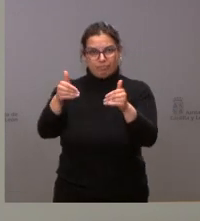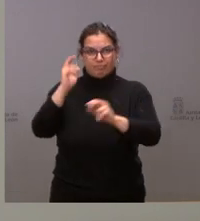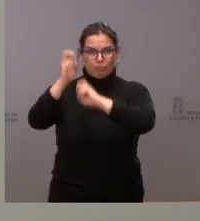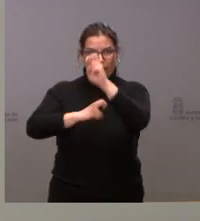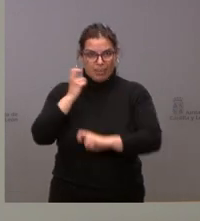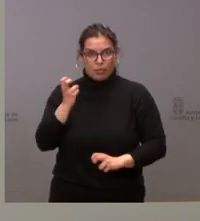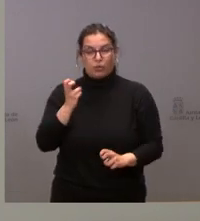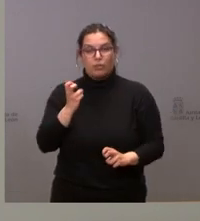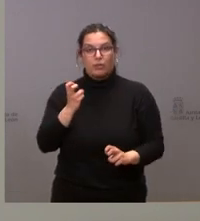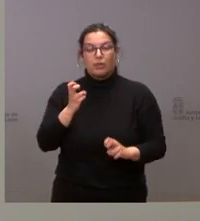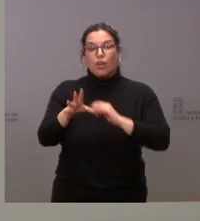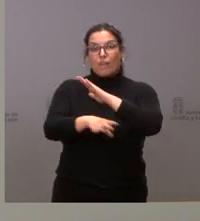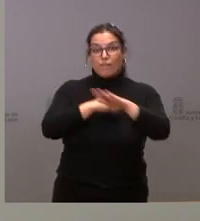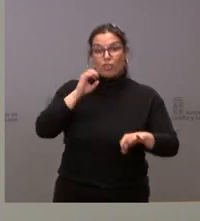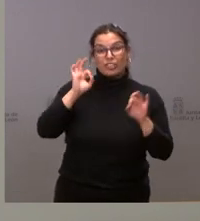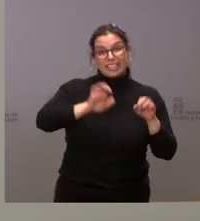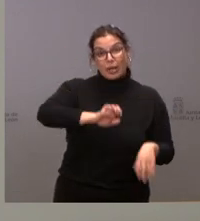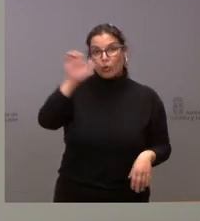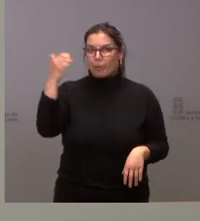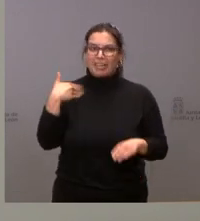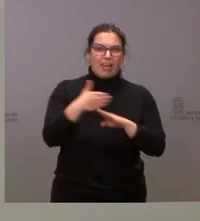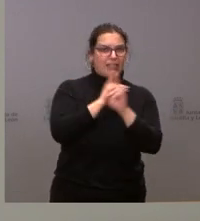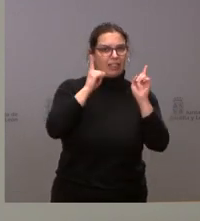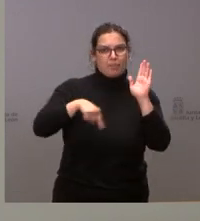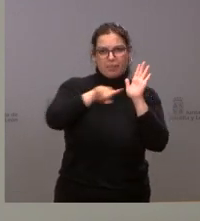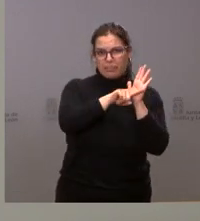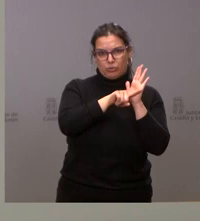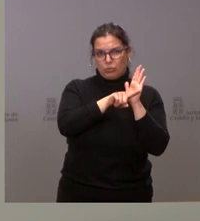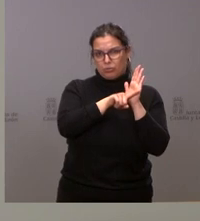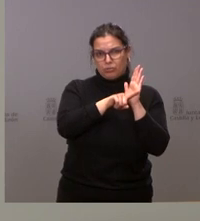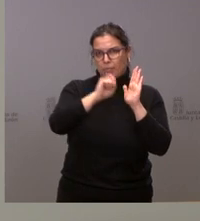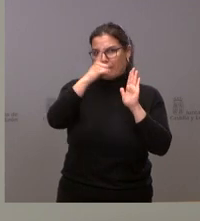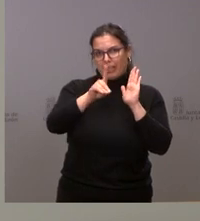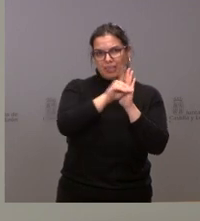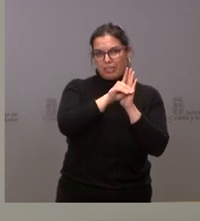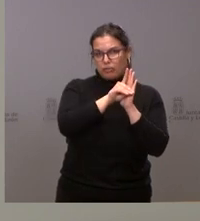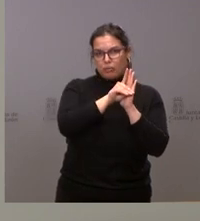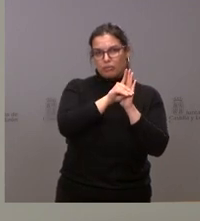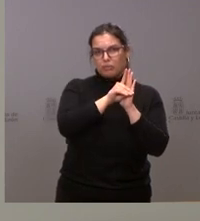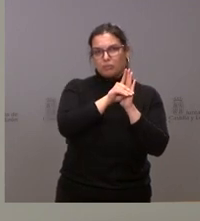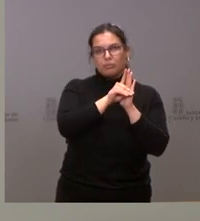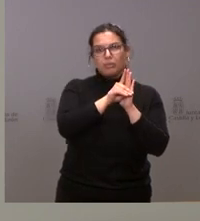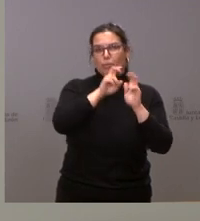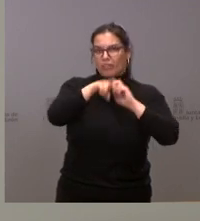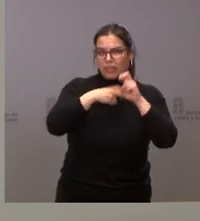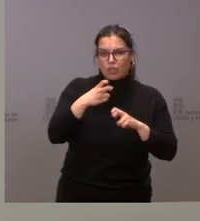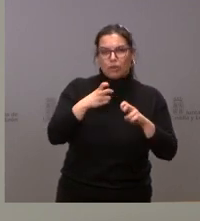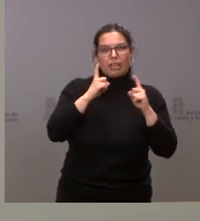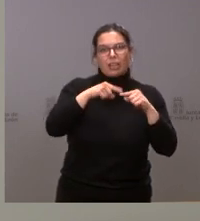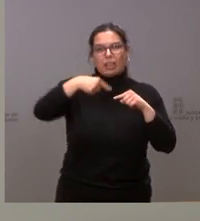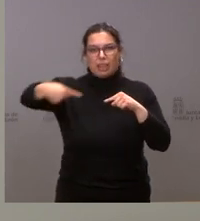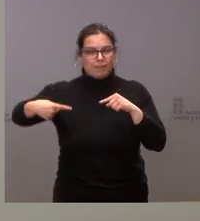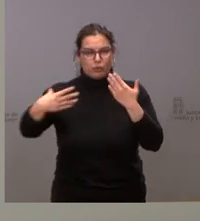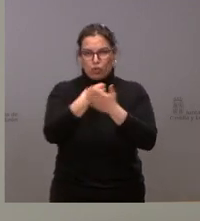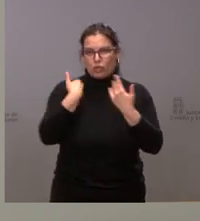Todo lo que es fondos Next Generation, estaba previsto el mecanismo para la disposición de los créditos y para las modificaciones oportunas.